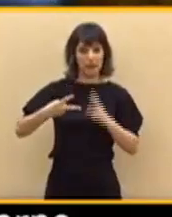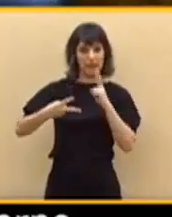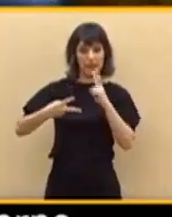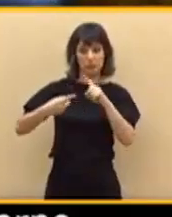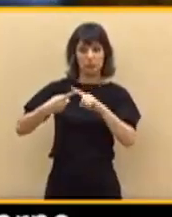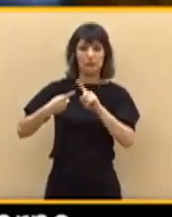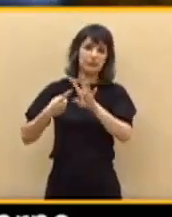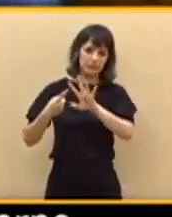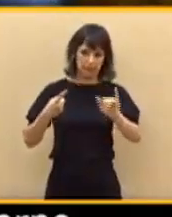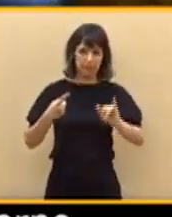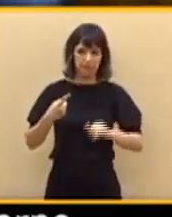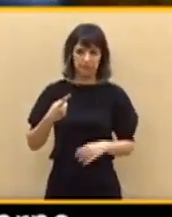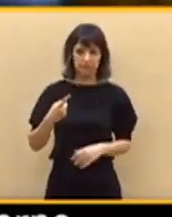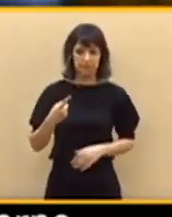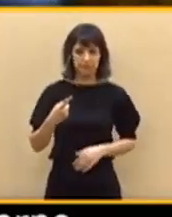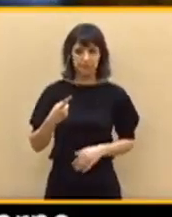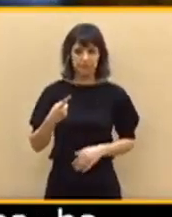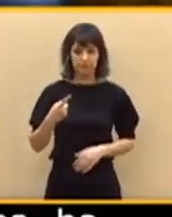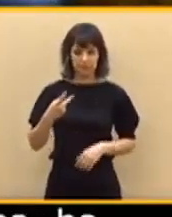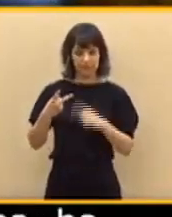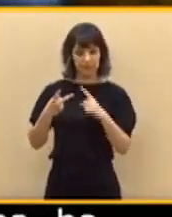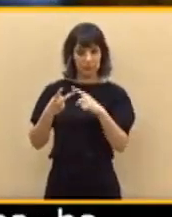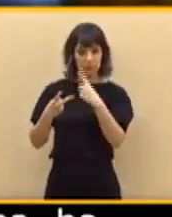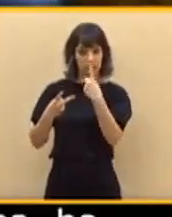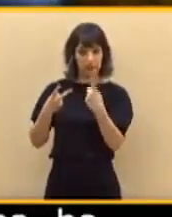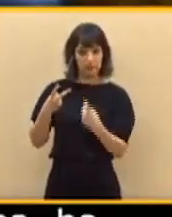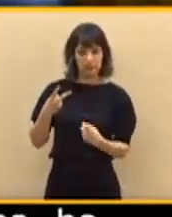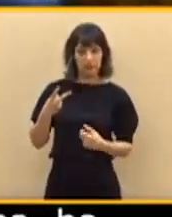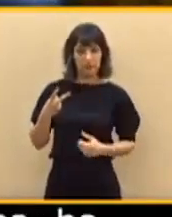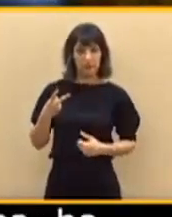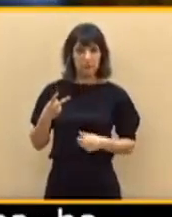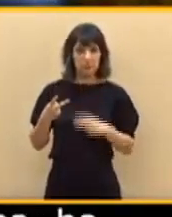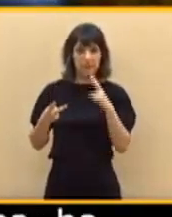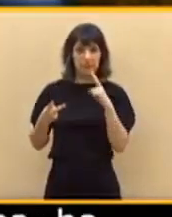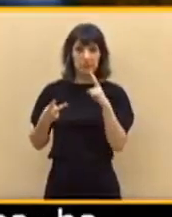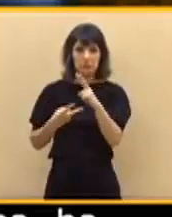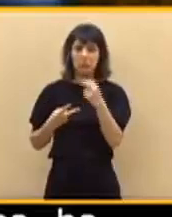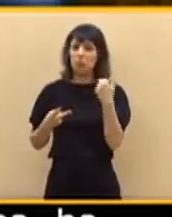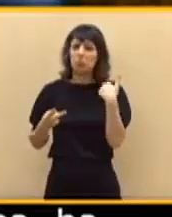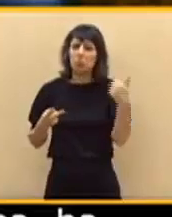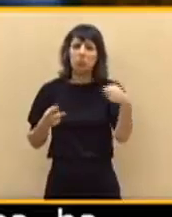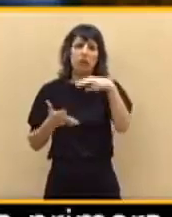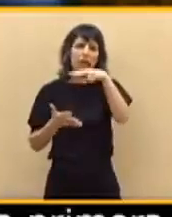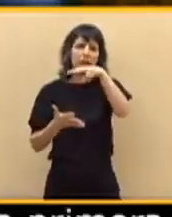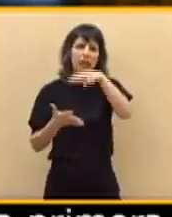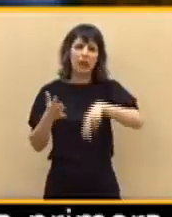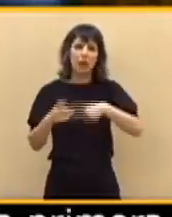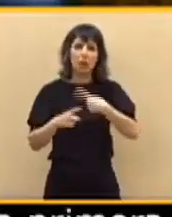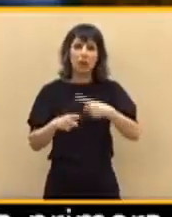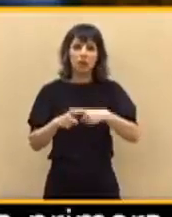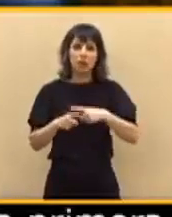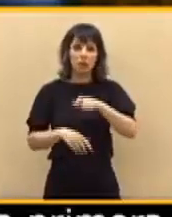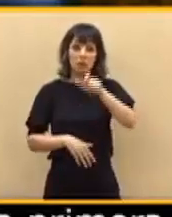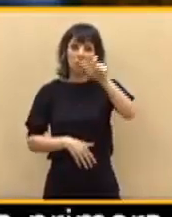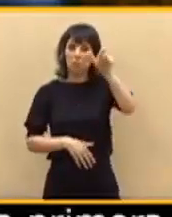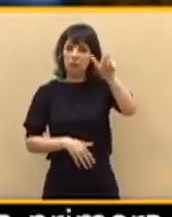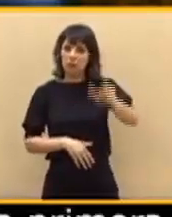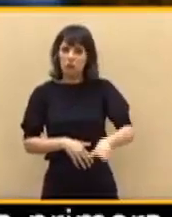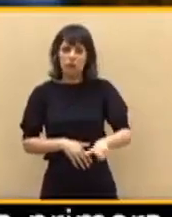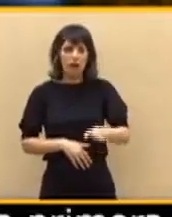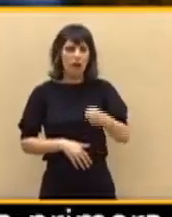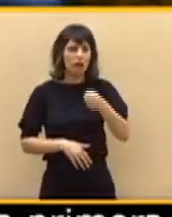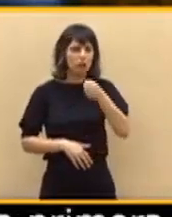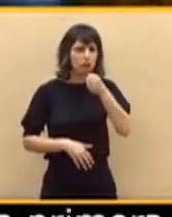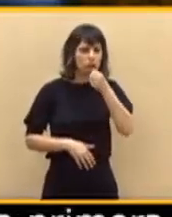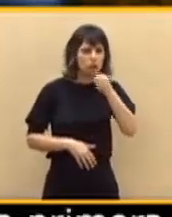La respuesta a la segunda me va a servir leerle algo que ha dicho alguien poco sospechoso de socialcomunismo, como un